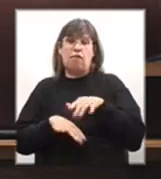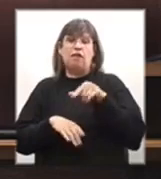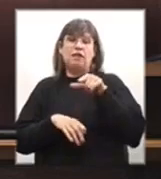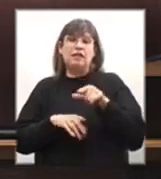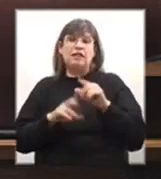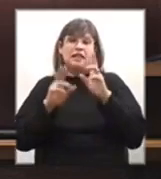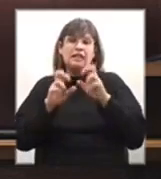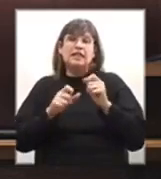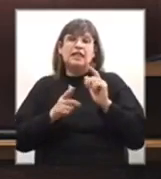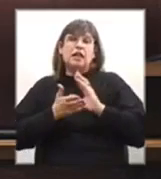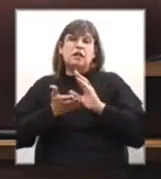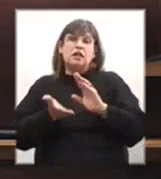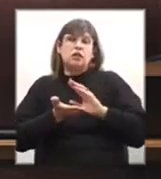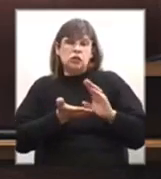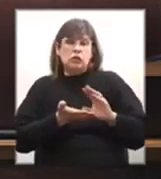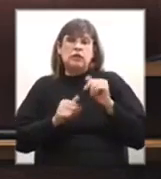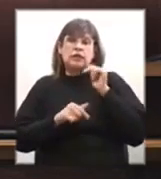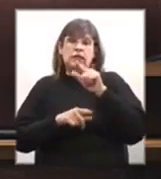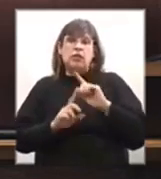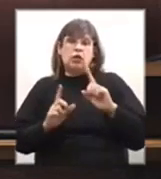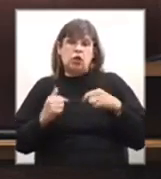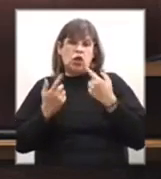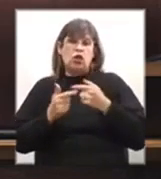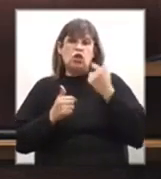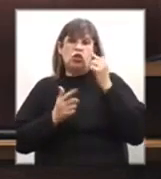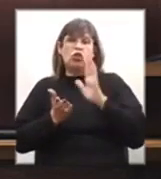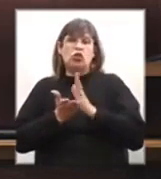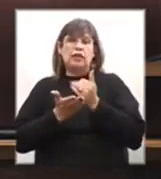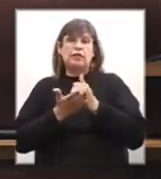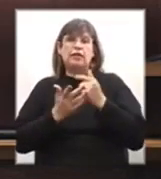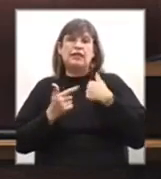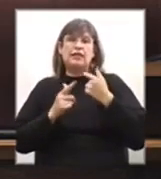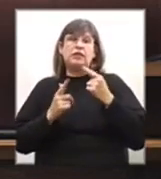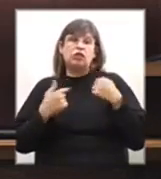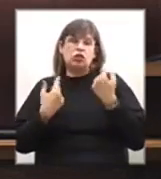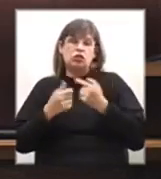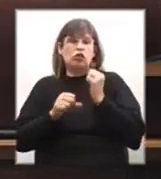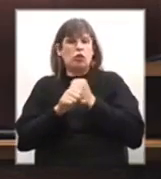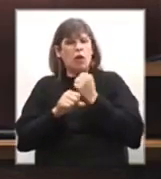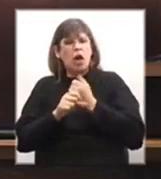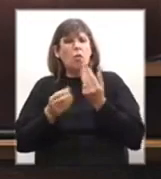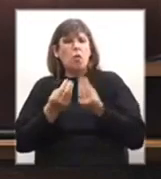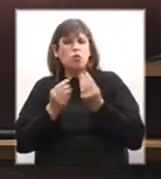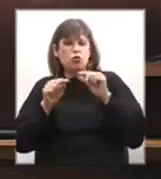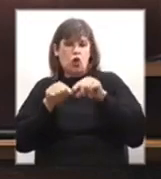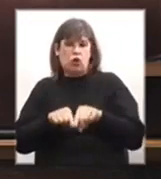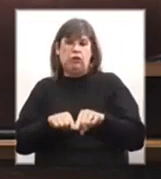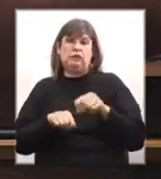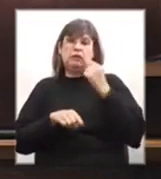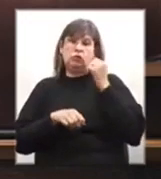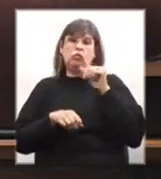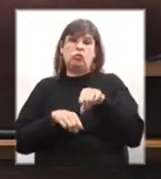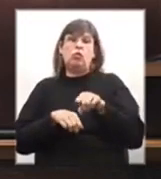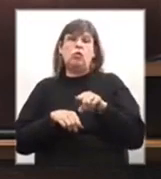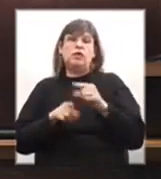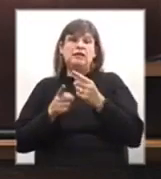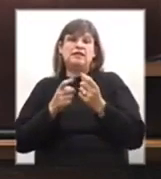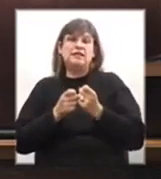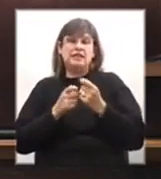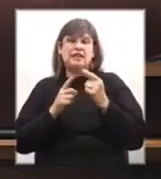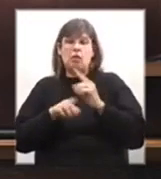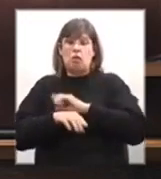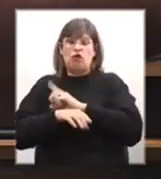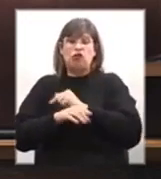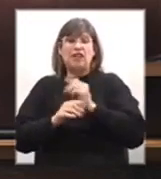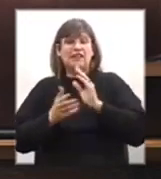En temas de subsidios y subvenciones, que nosotros en el departamento solemos trabajar mucho con esto, necesitamos fortalecer la partida que